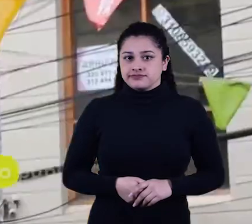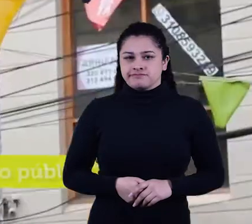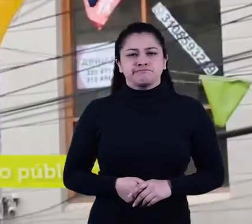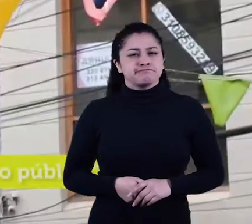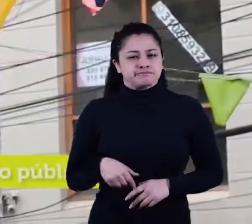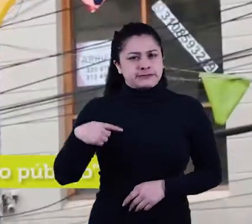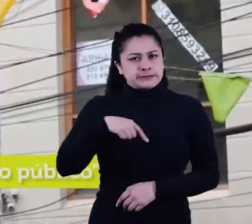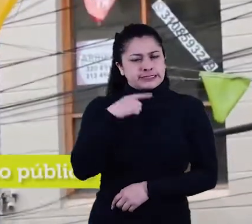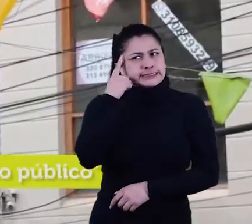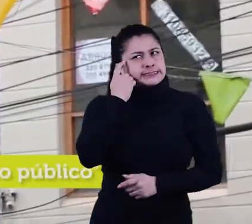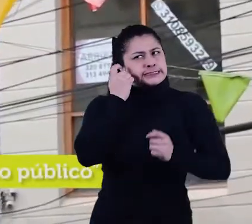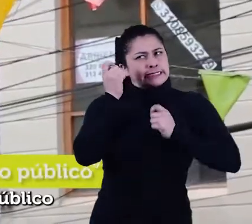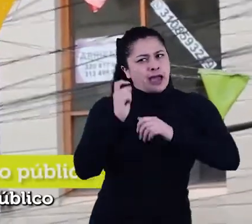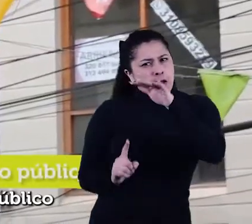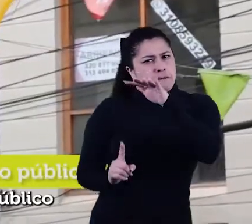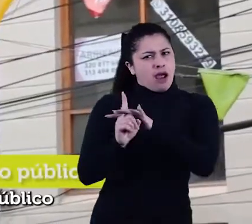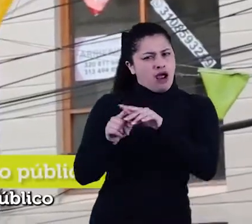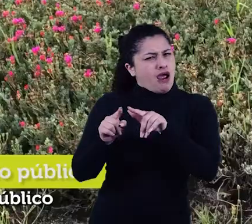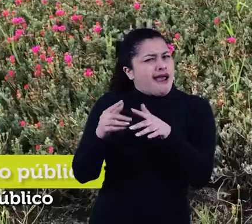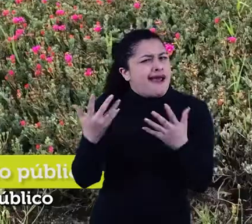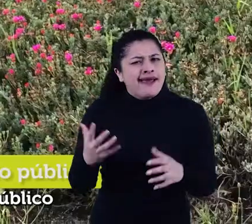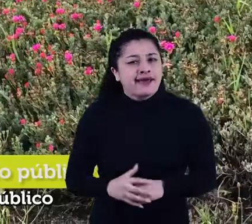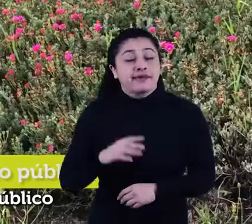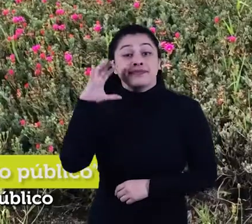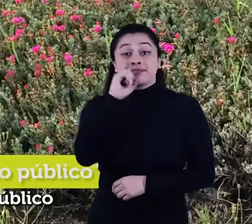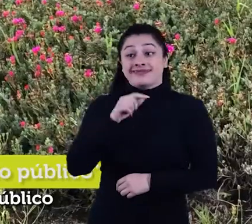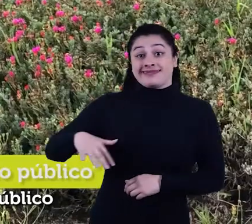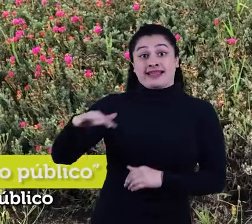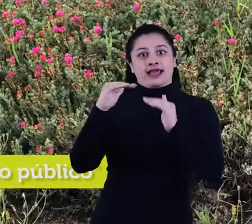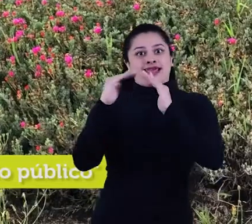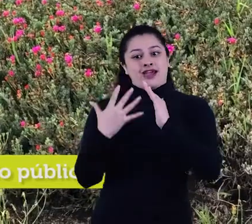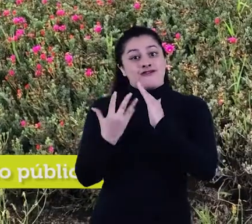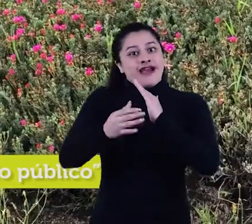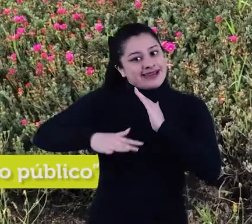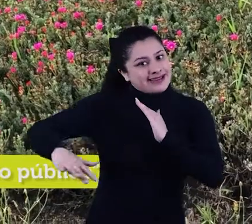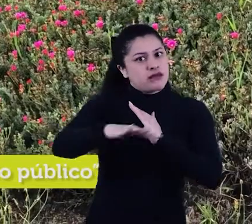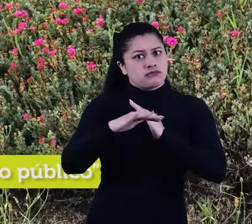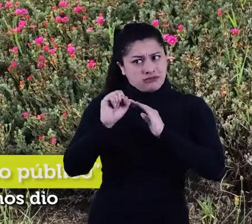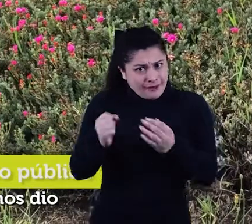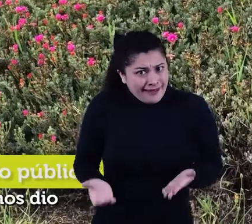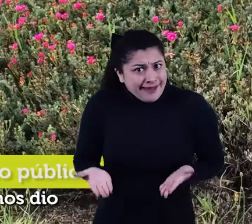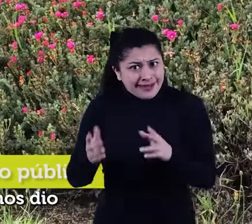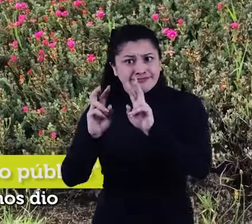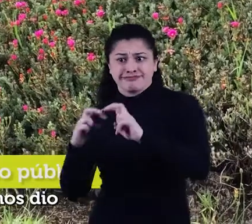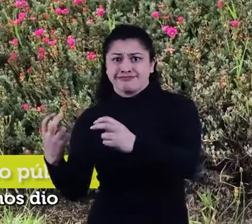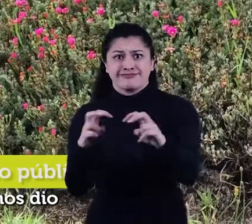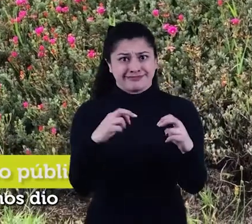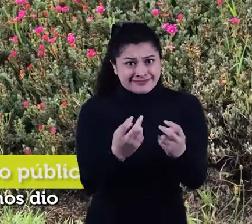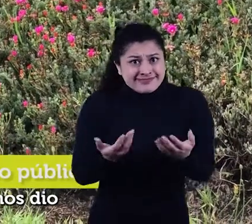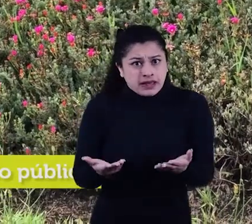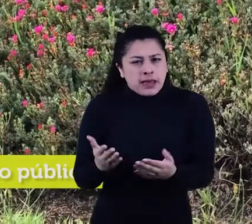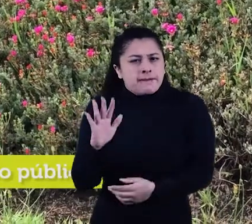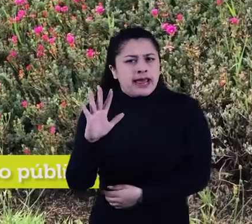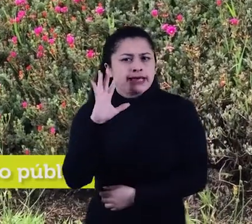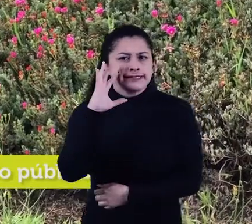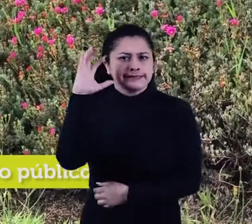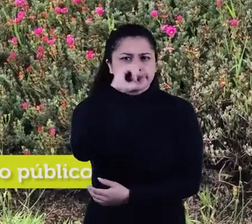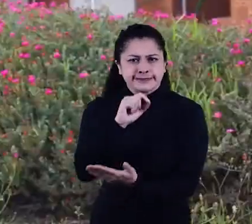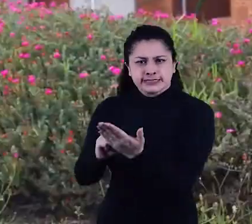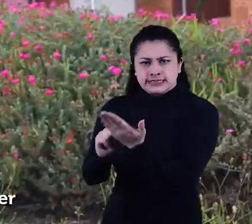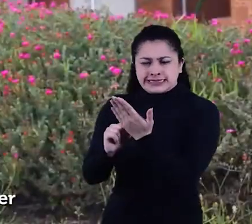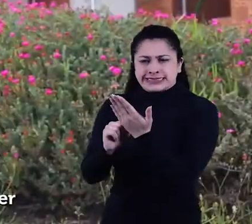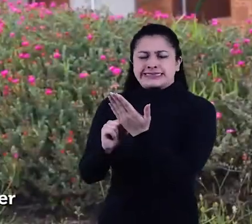La estrategia nace como una estrategia para que utilicemos el espacio público y esto es muy importante que se tenga en cuenta porque nos dio unas